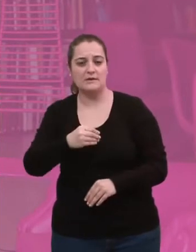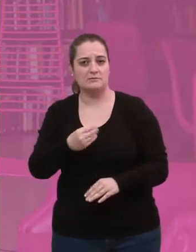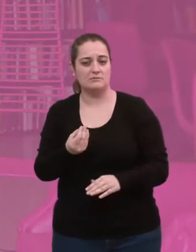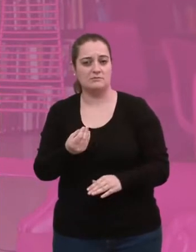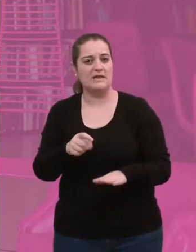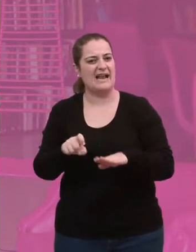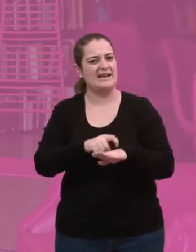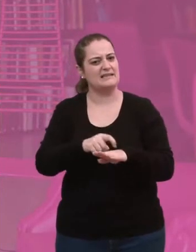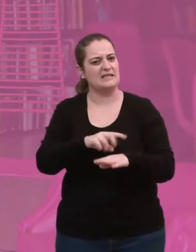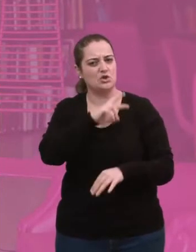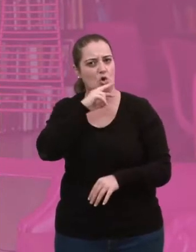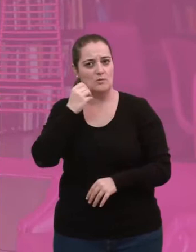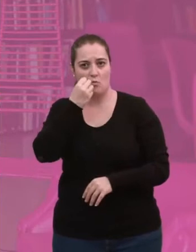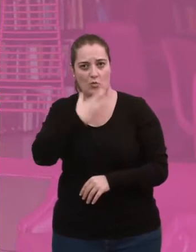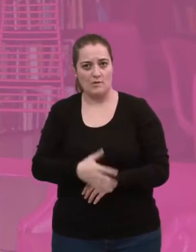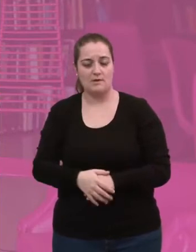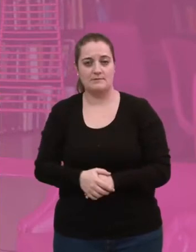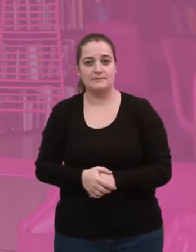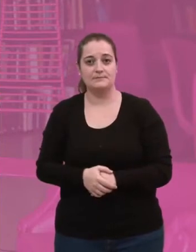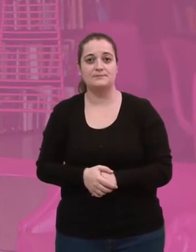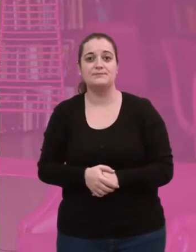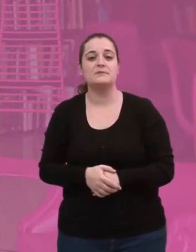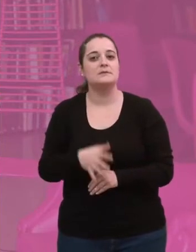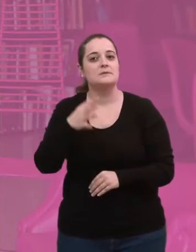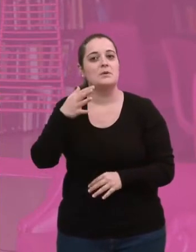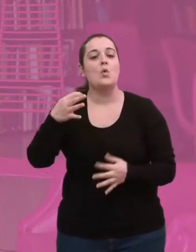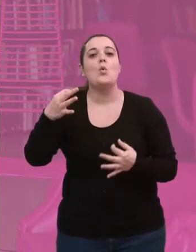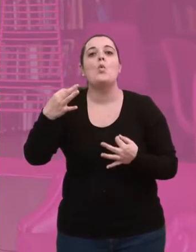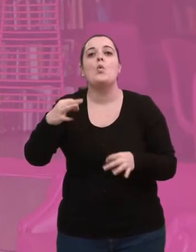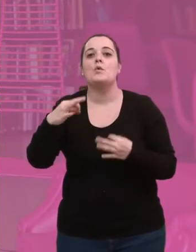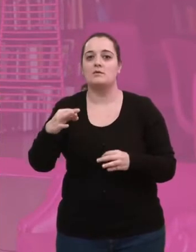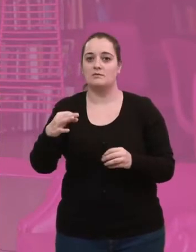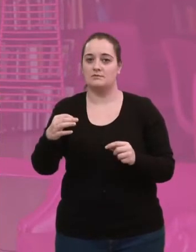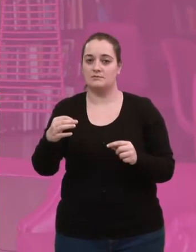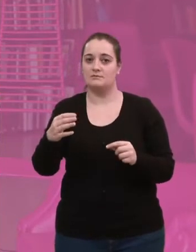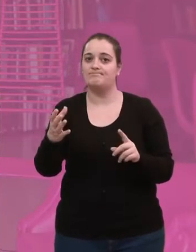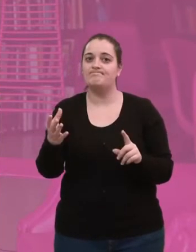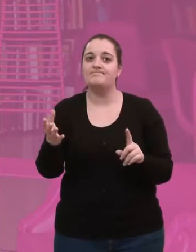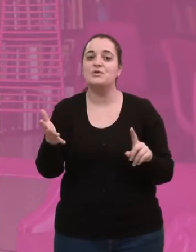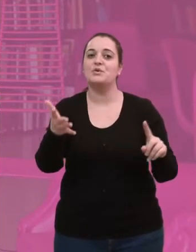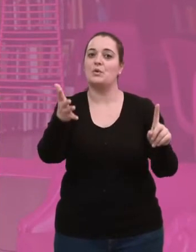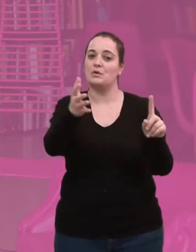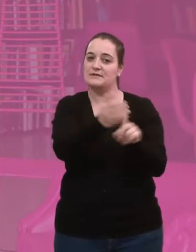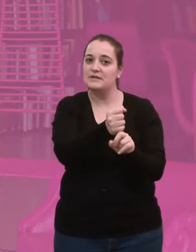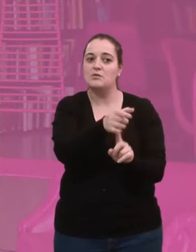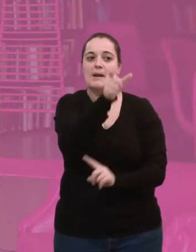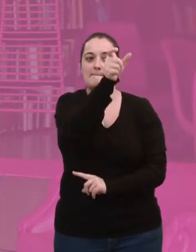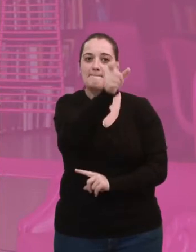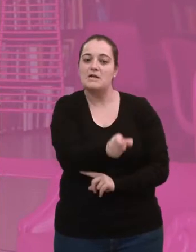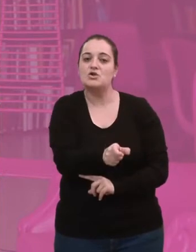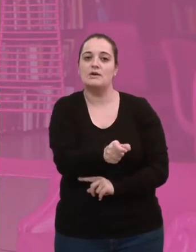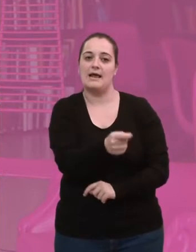aún así mantiene sus peculiaridades muy bien. Lo único me costó mucho dar con